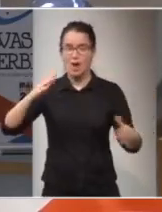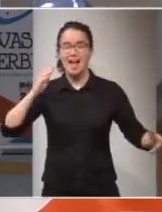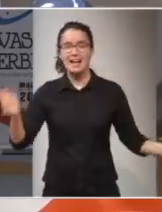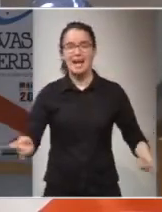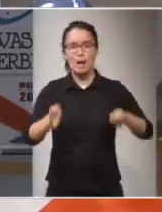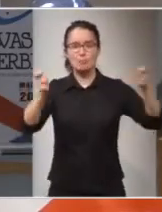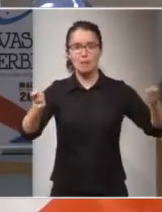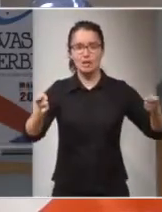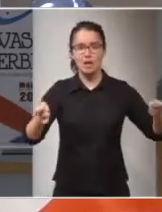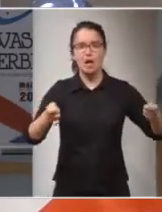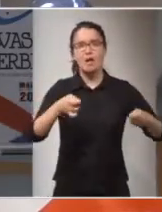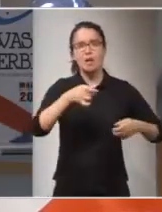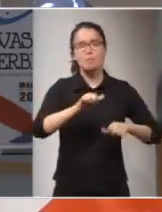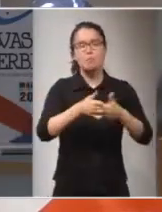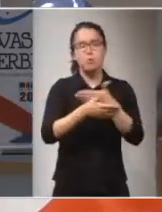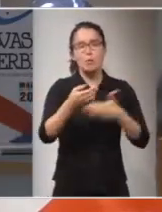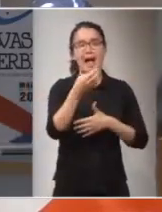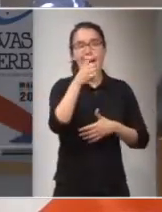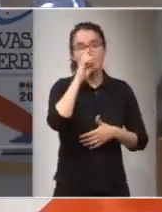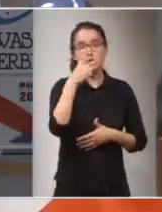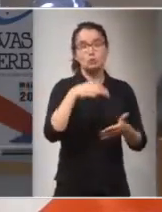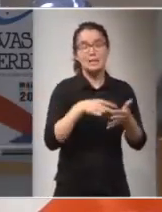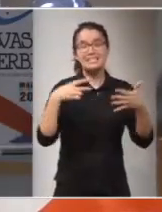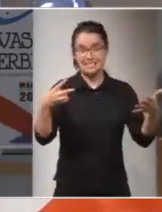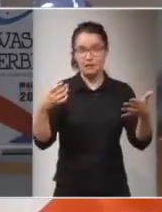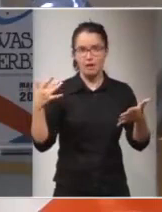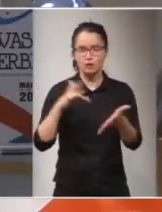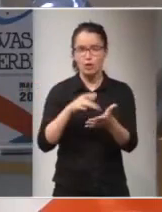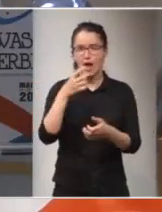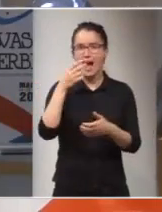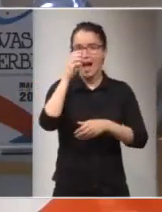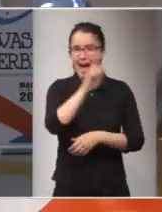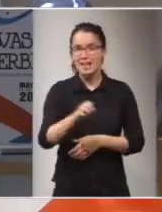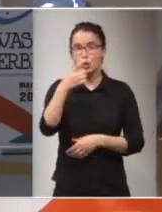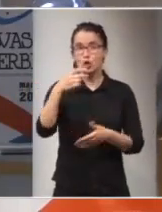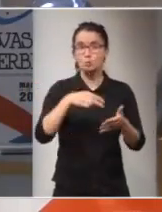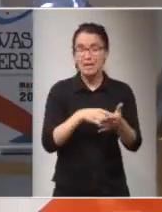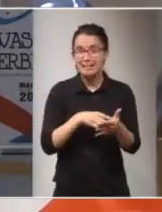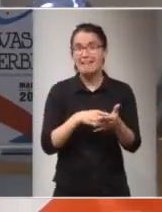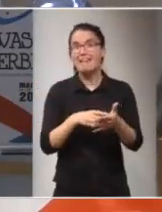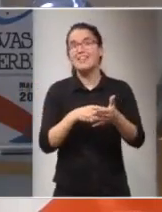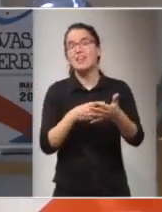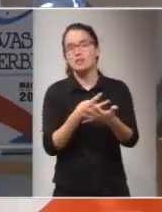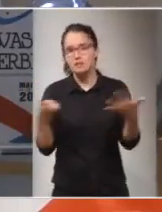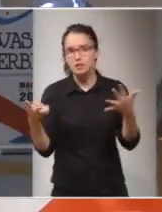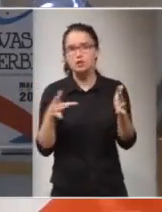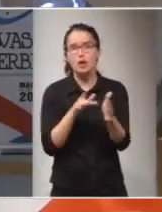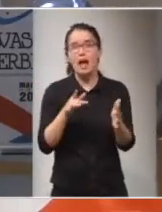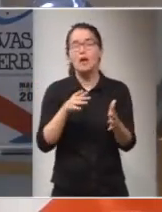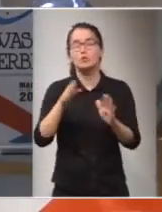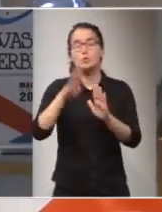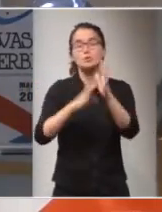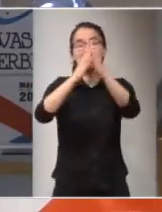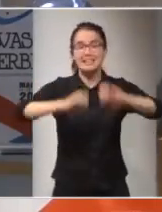lanzada en el 2007 y ya para el 2017 ya contábamos con un tratado de prohibición negociado dentro de la ONU